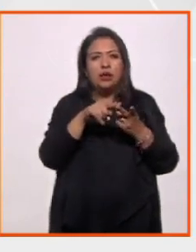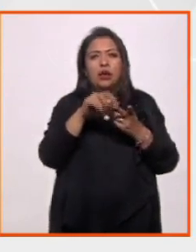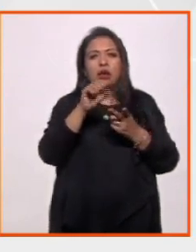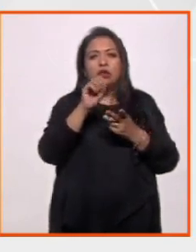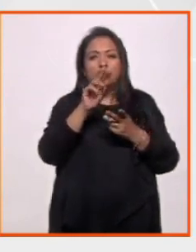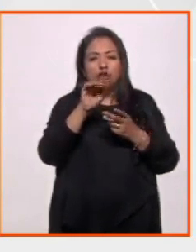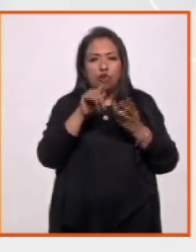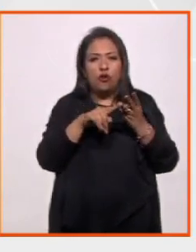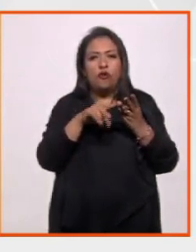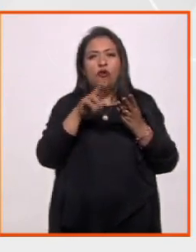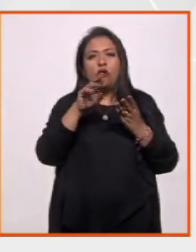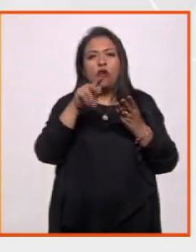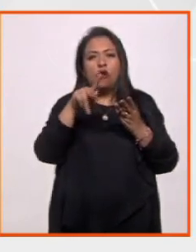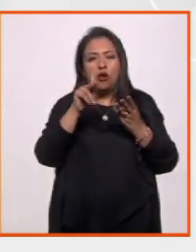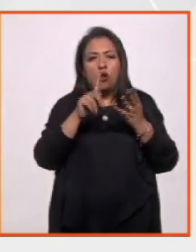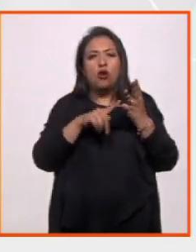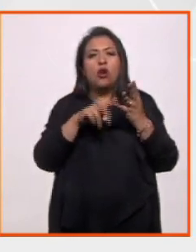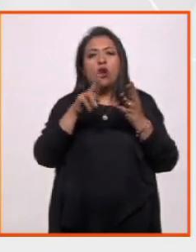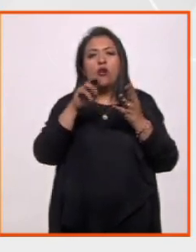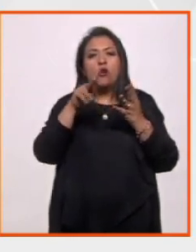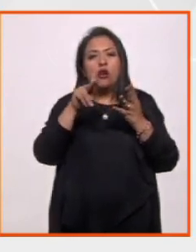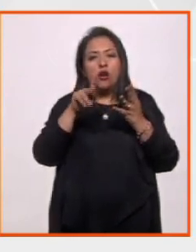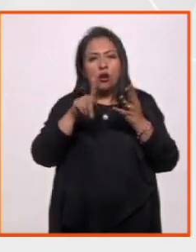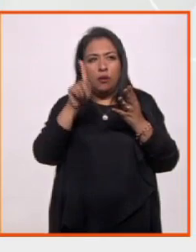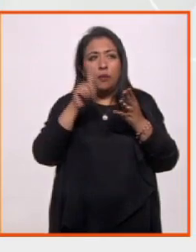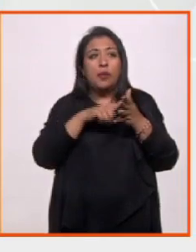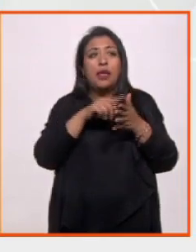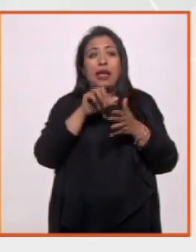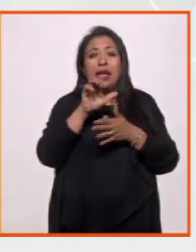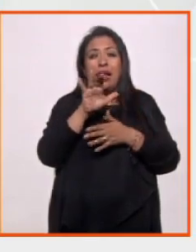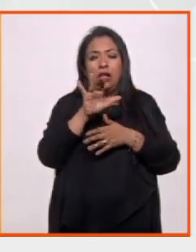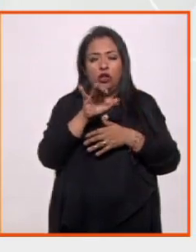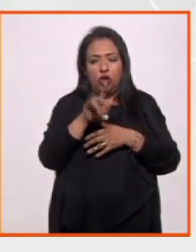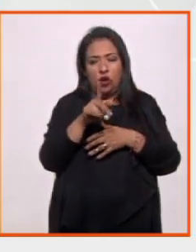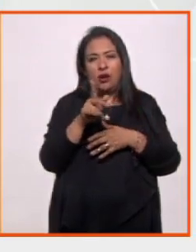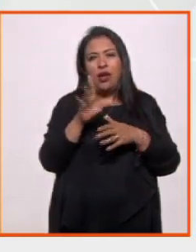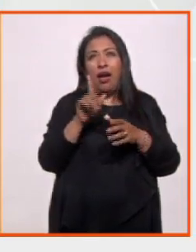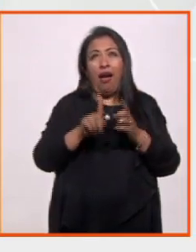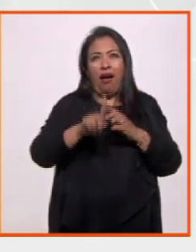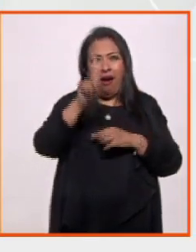surf espacial, rock sideral, rock espacial y electrónica espacial.